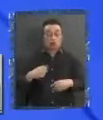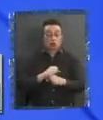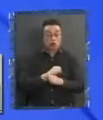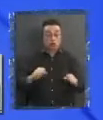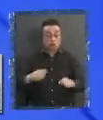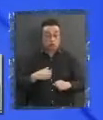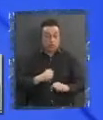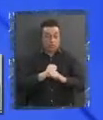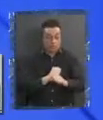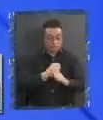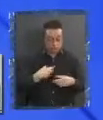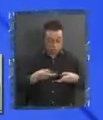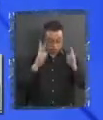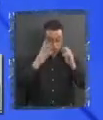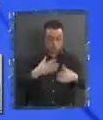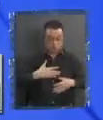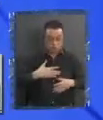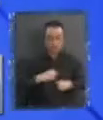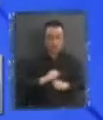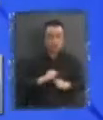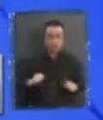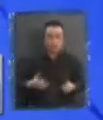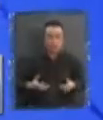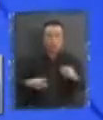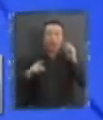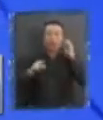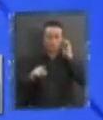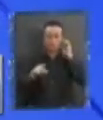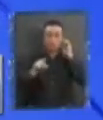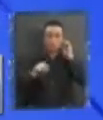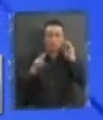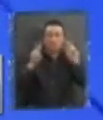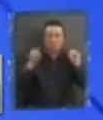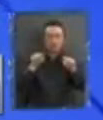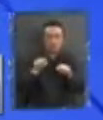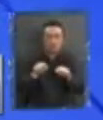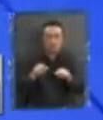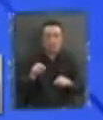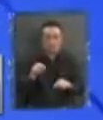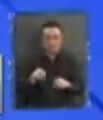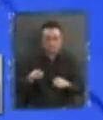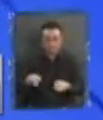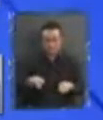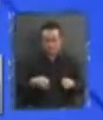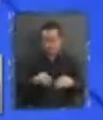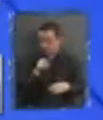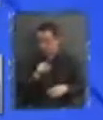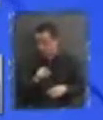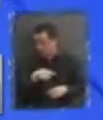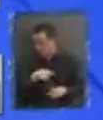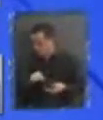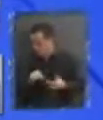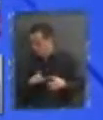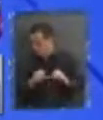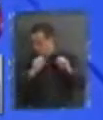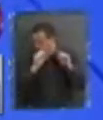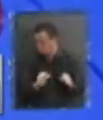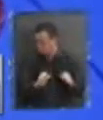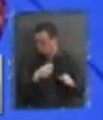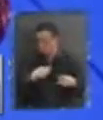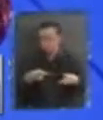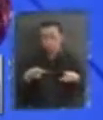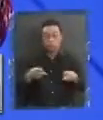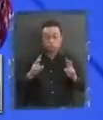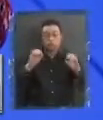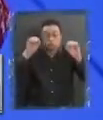nuestros propios derechos. O sea, y esa es la razón. Y en ese sentido, es posible el consentimiento.